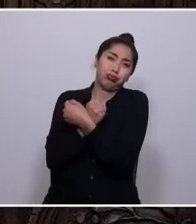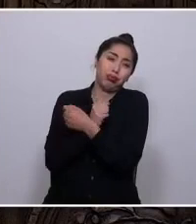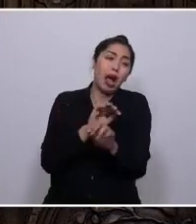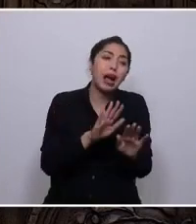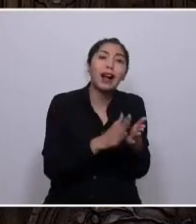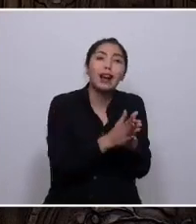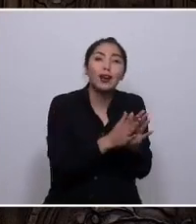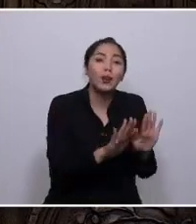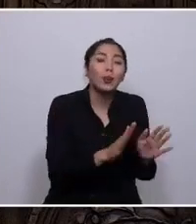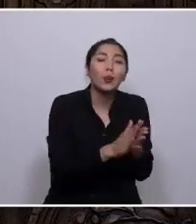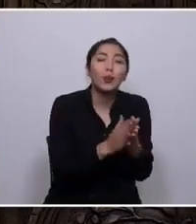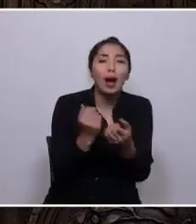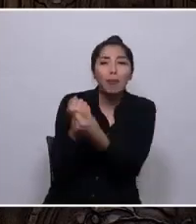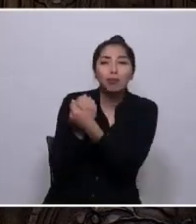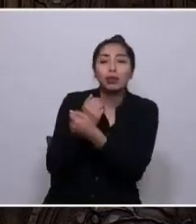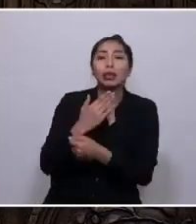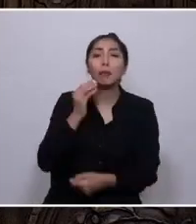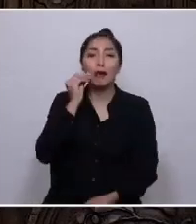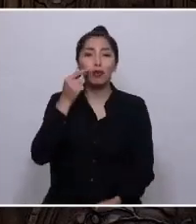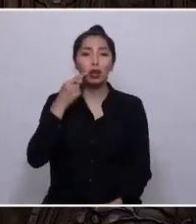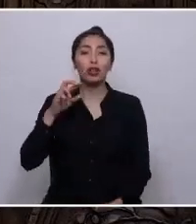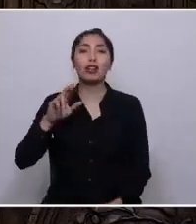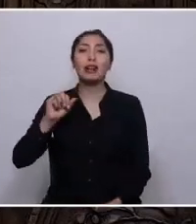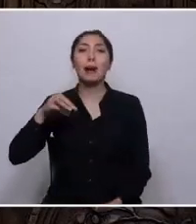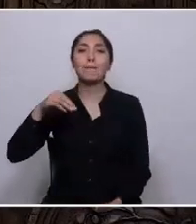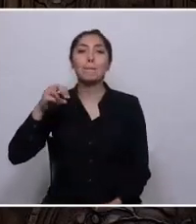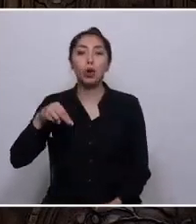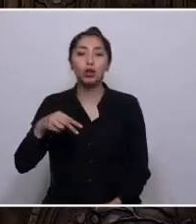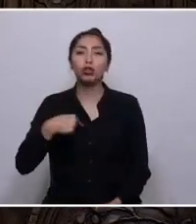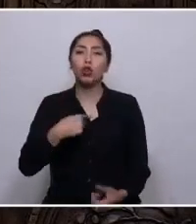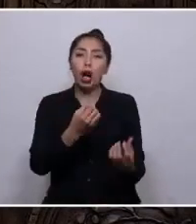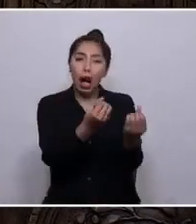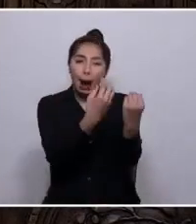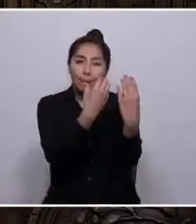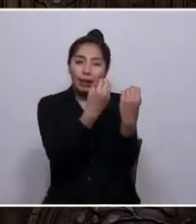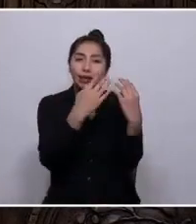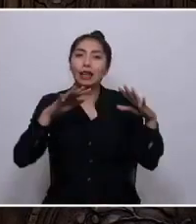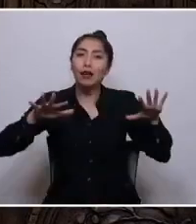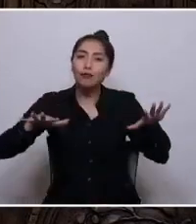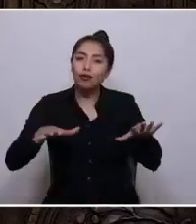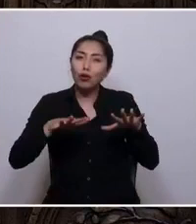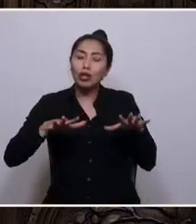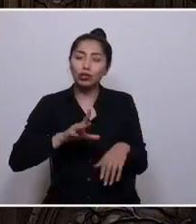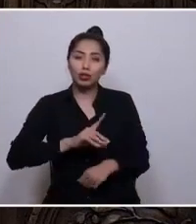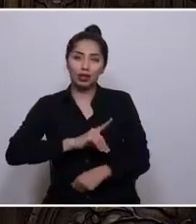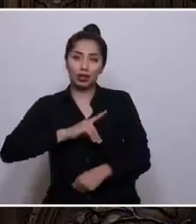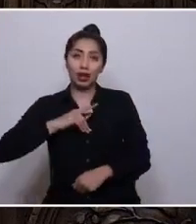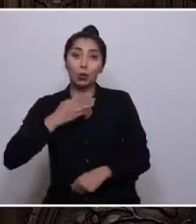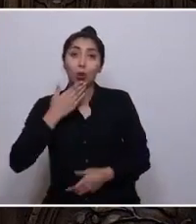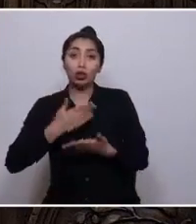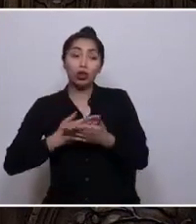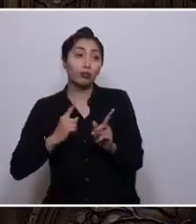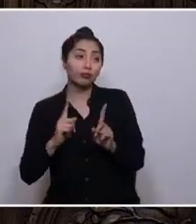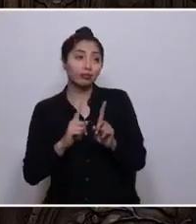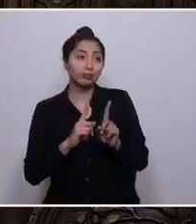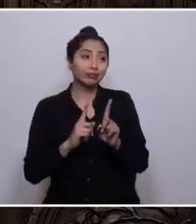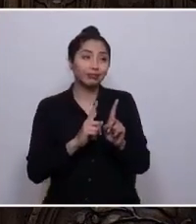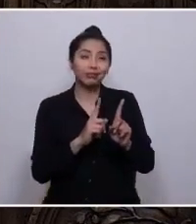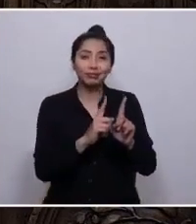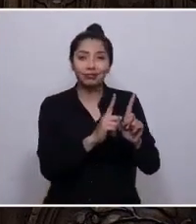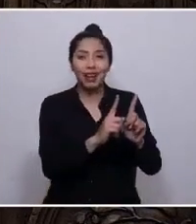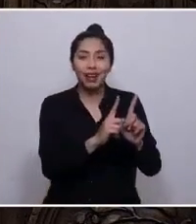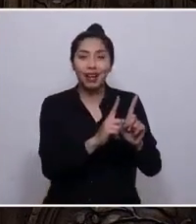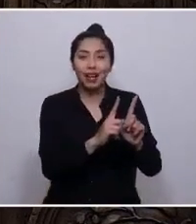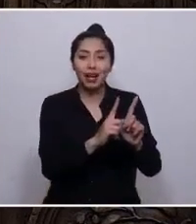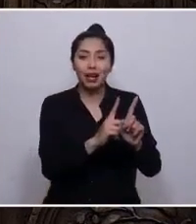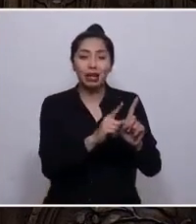y de mi abuelo Ramón Yancapán, de quien aprendí el esfuerzo y la dignidad mientras lo seguía al ritmo del arado, que